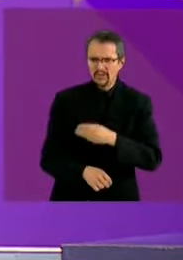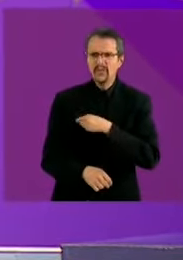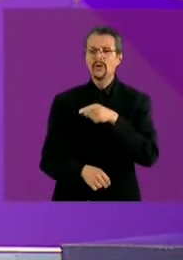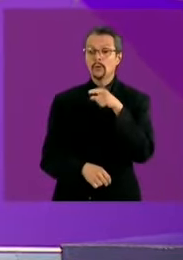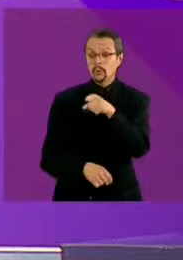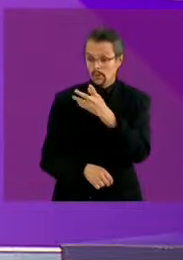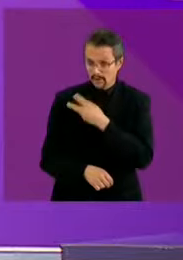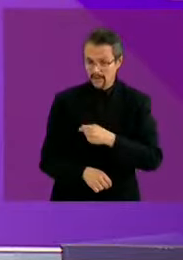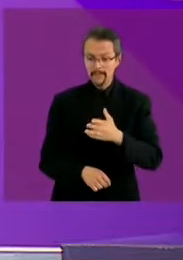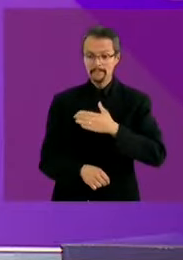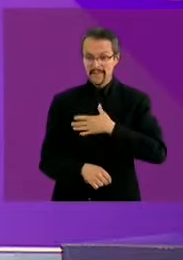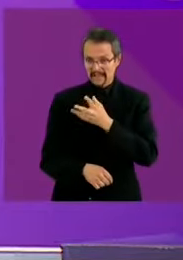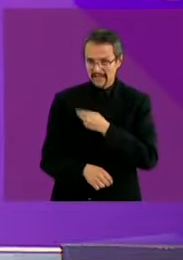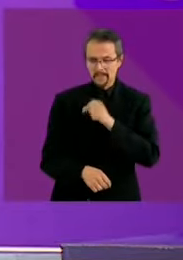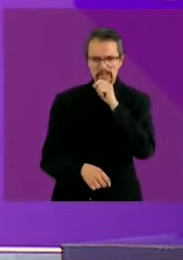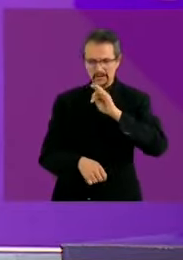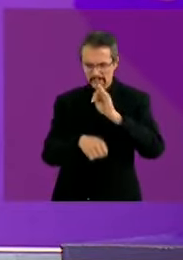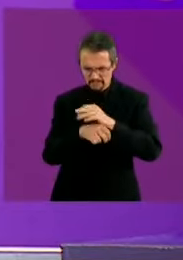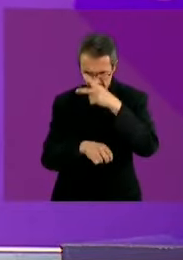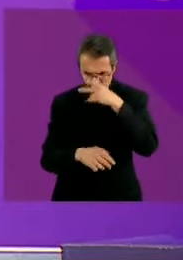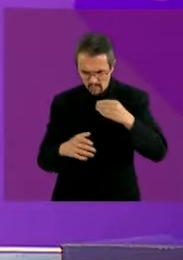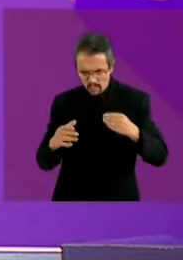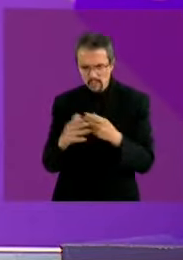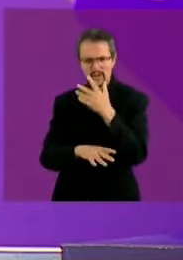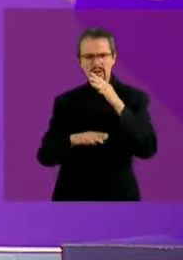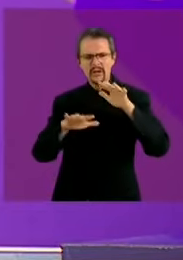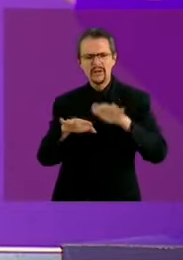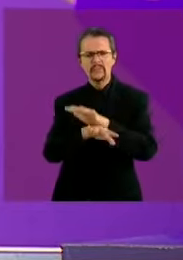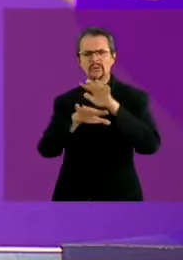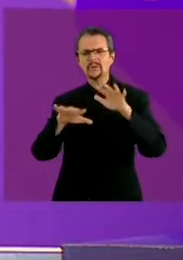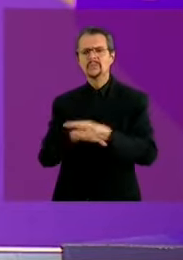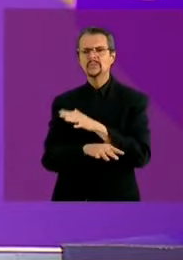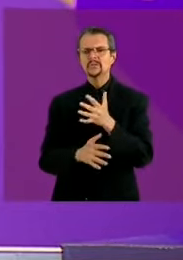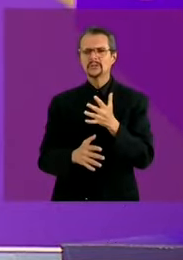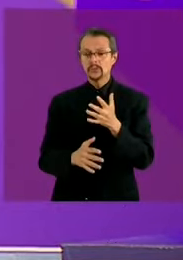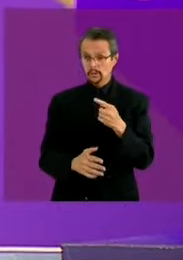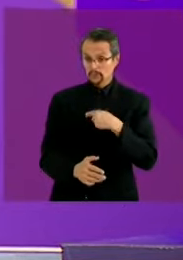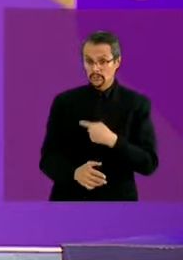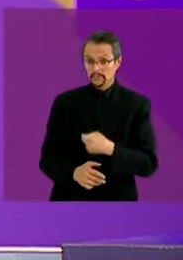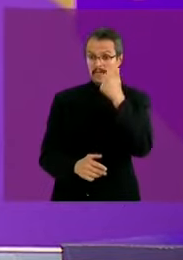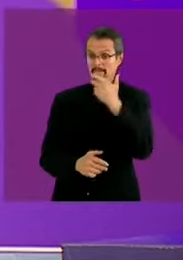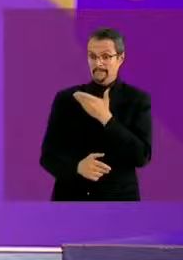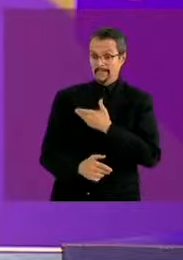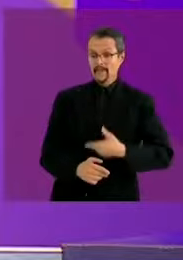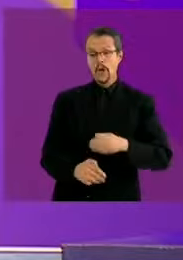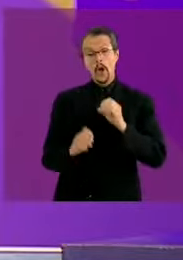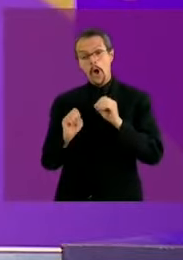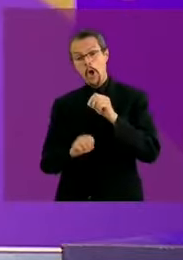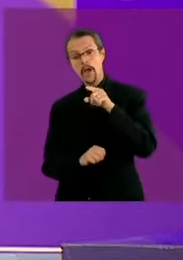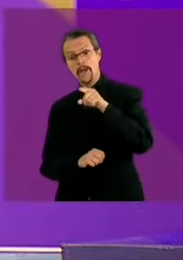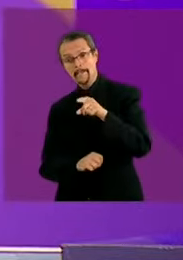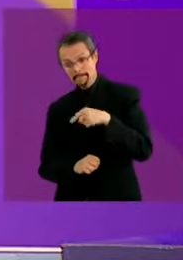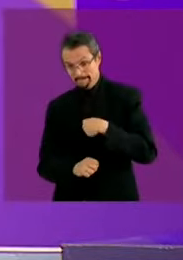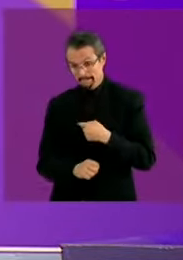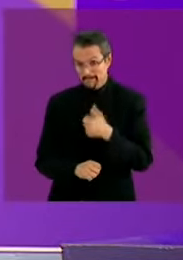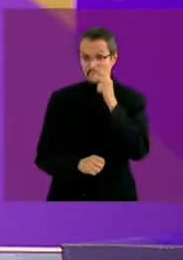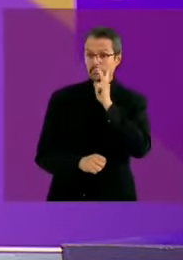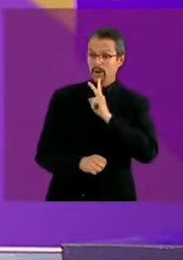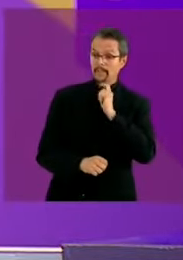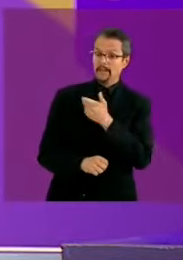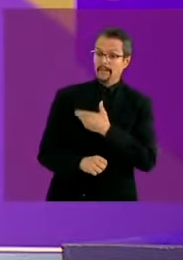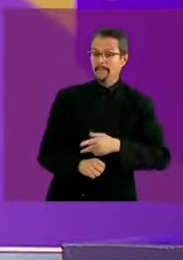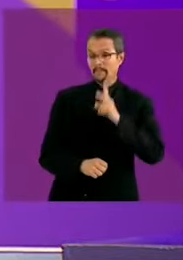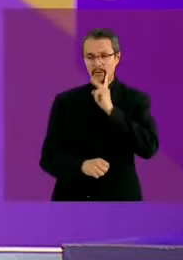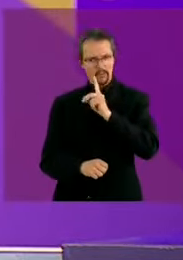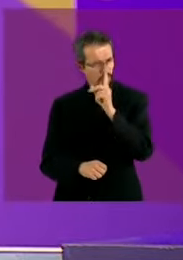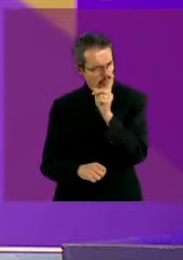vamos por un México nuevo no quiero ser el primer presidente o el mejor presidente de México quiero ser el presidente del